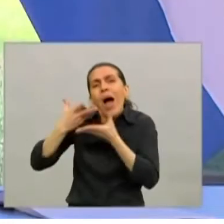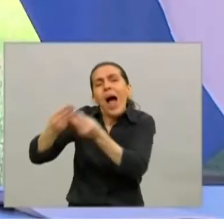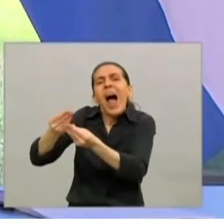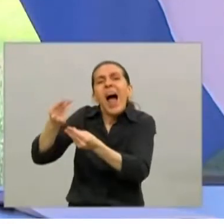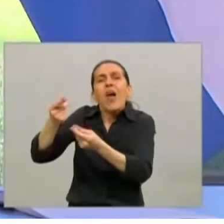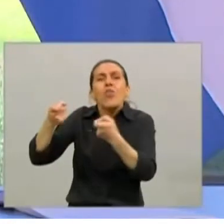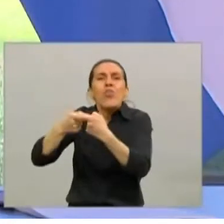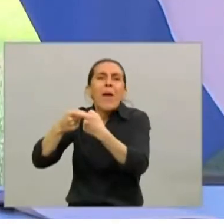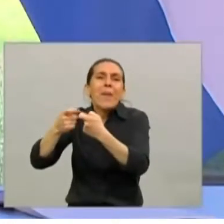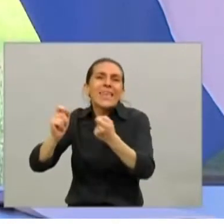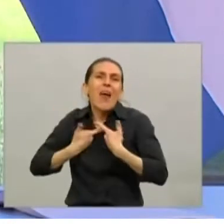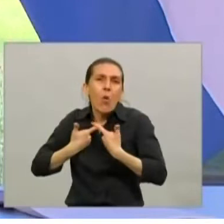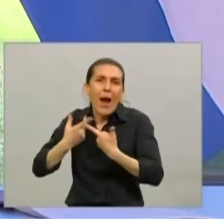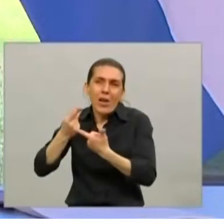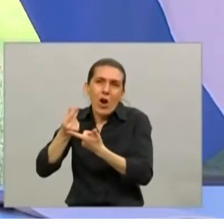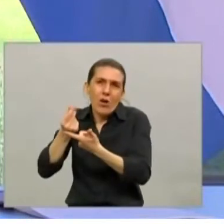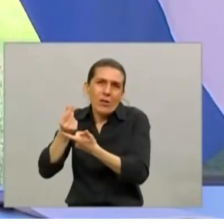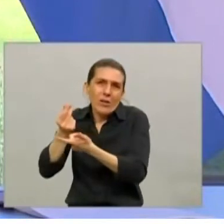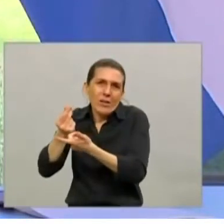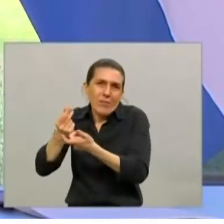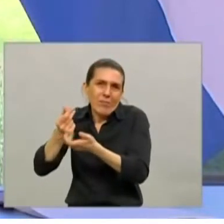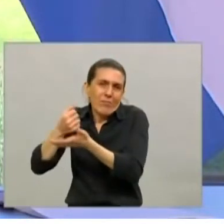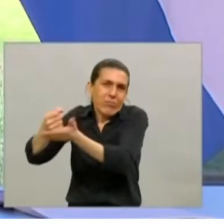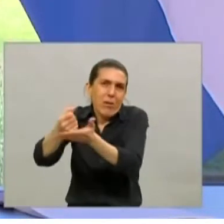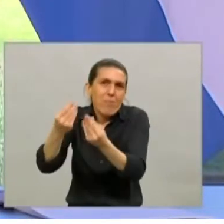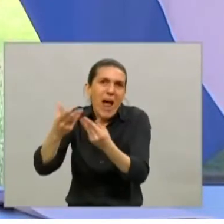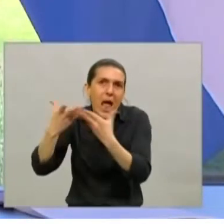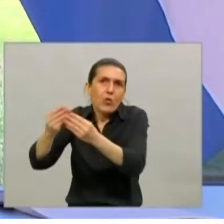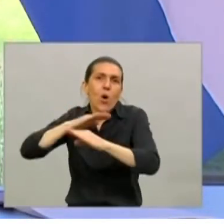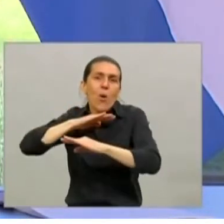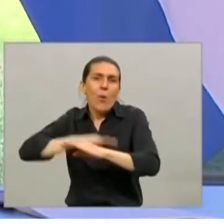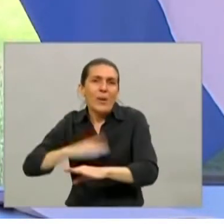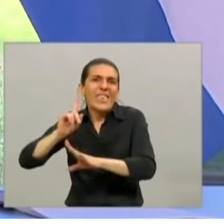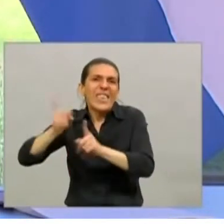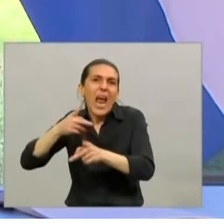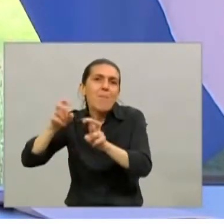una inversión muy alta que es la inversión en salarios.